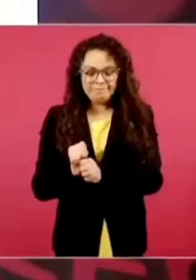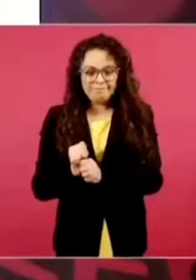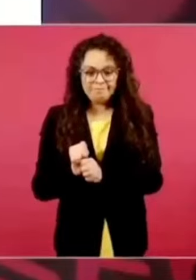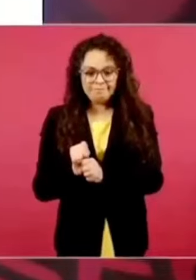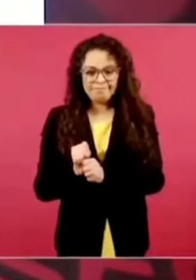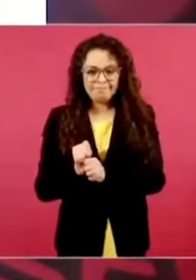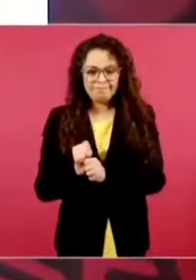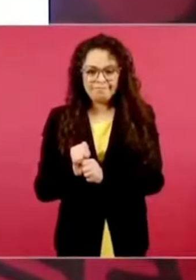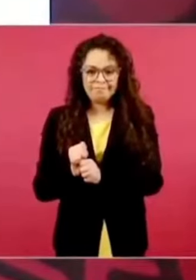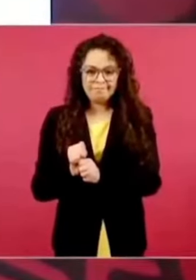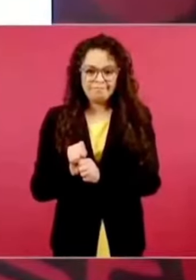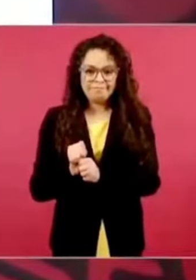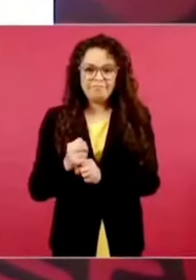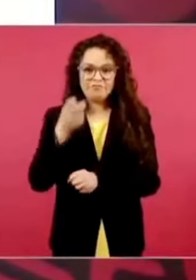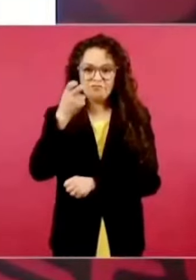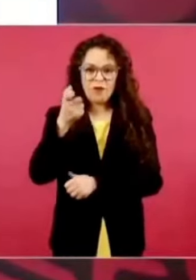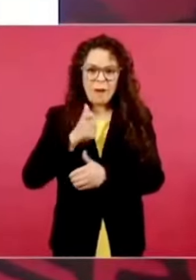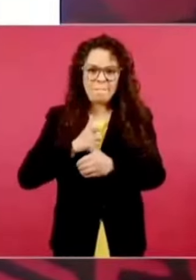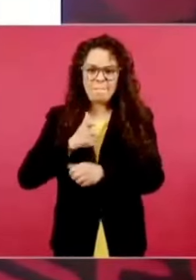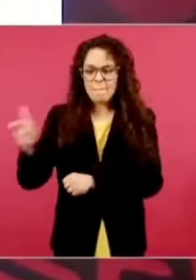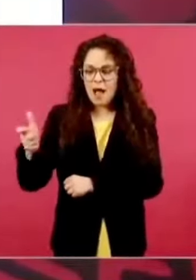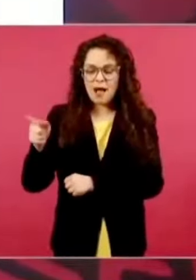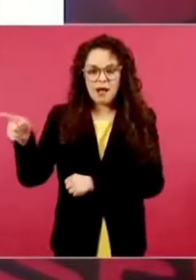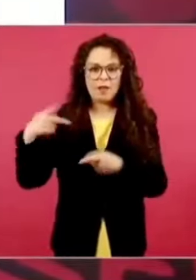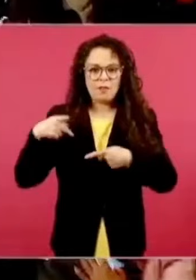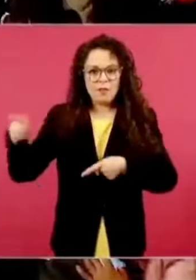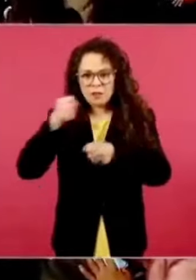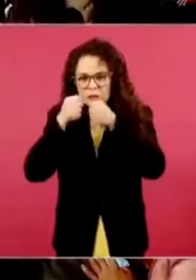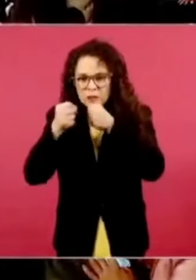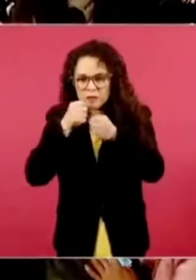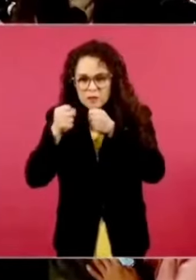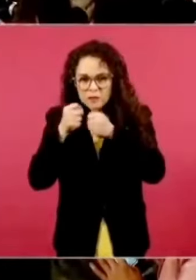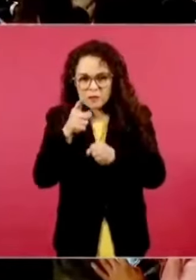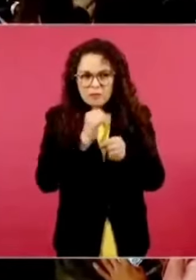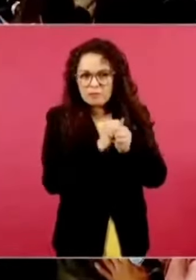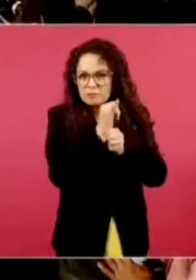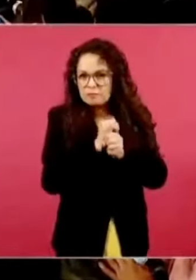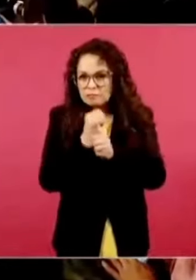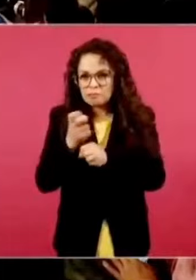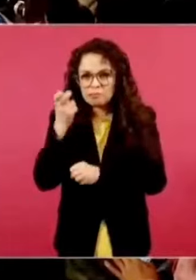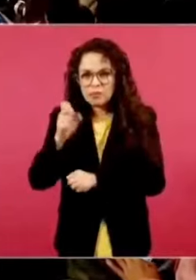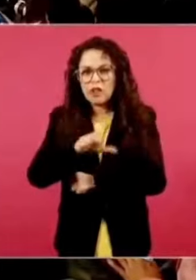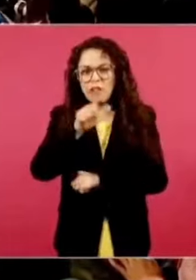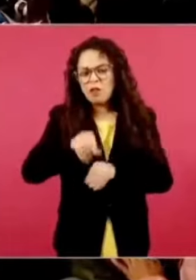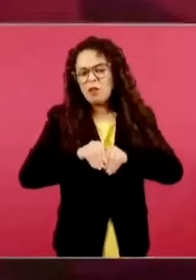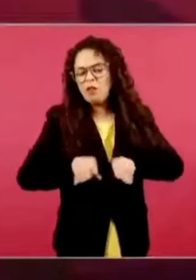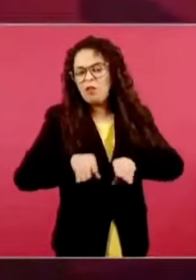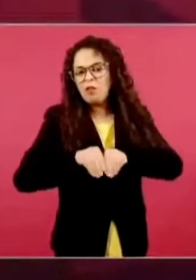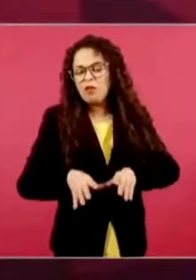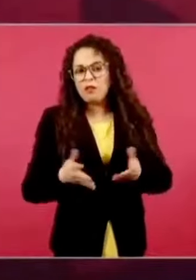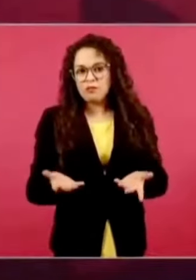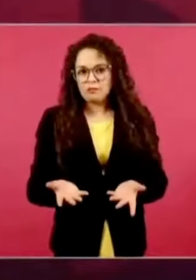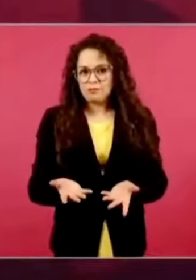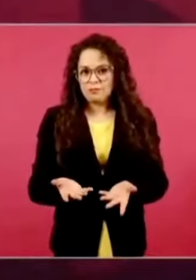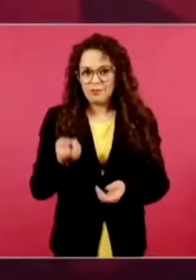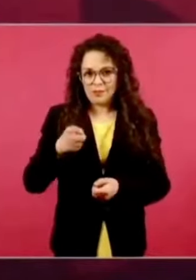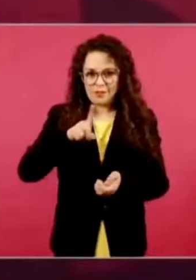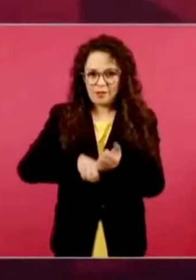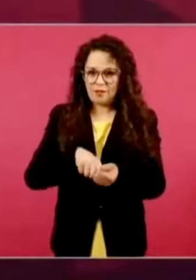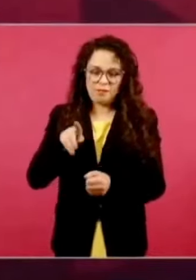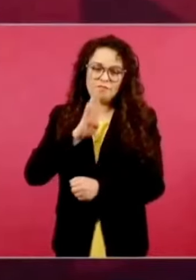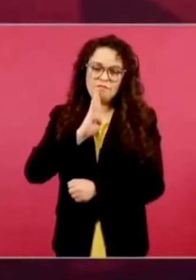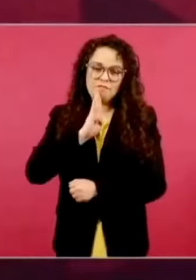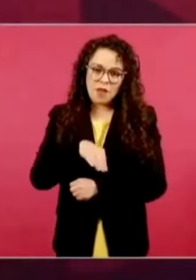para hacer ese trabajo sucio. Nada más que